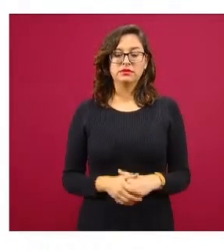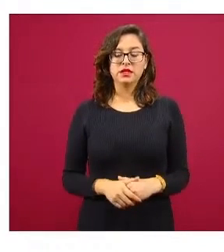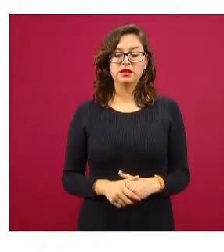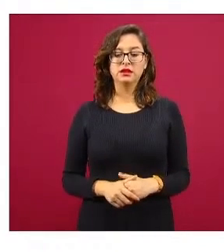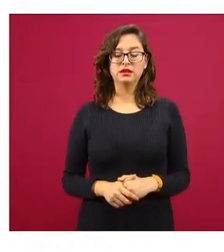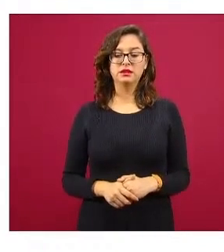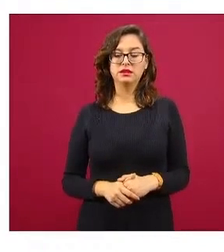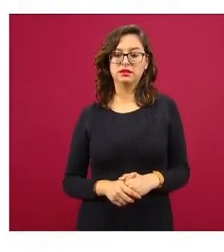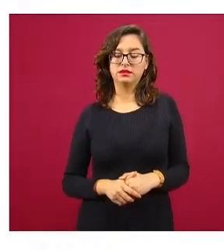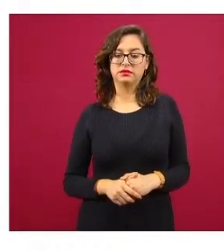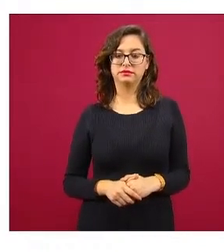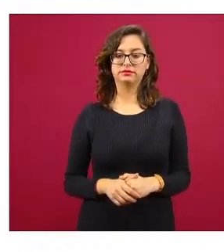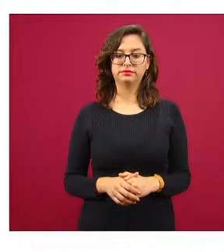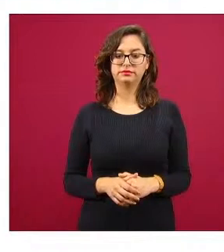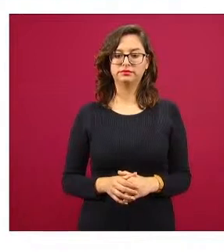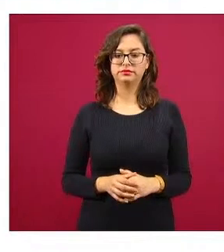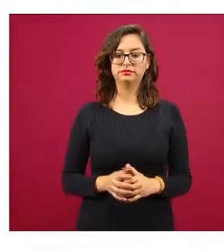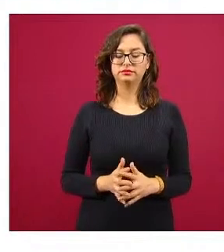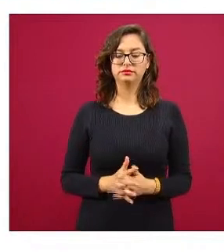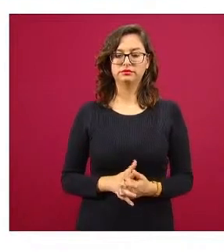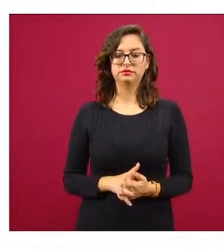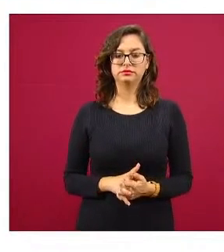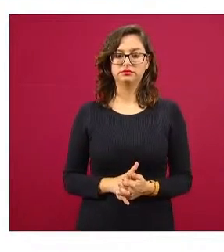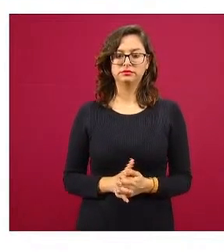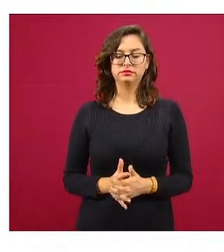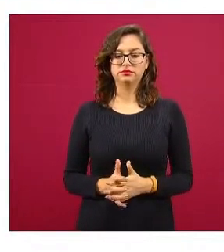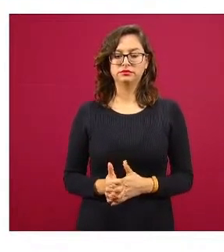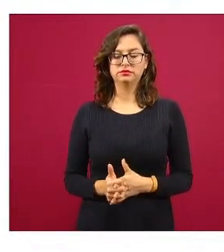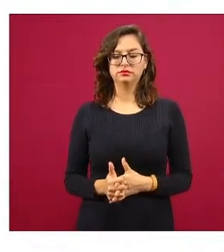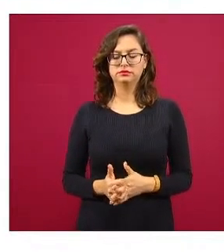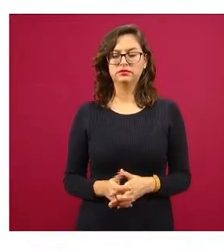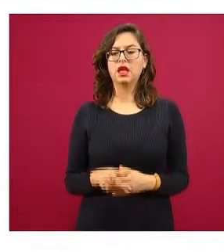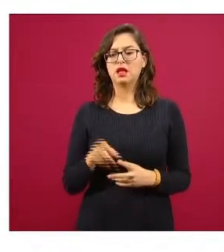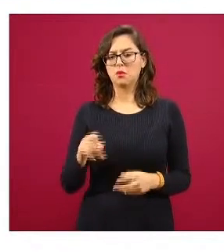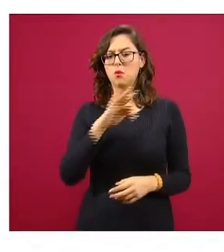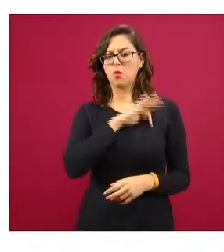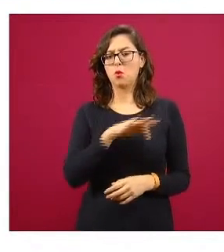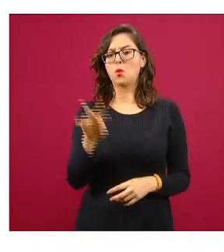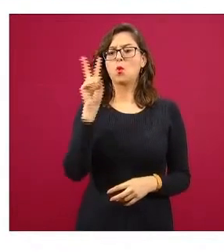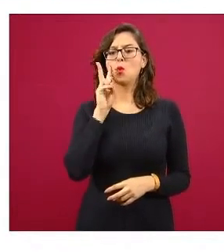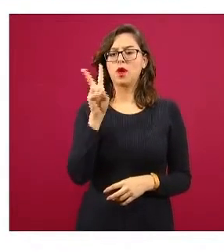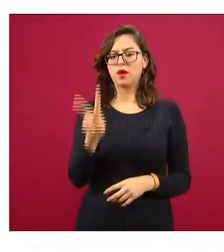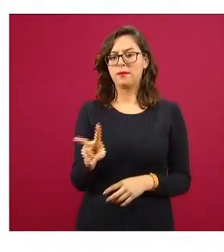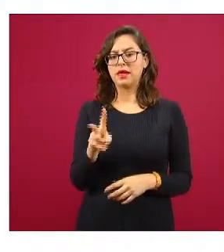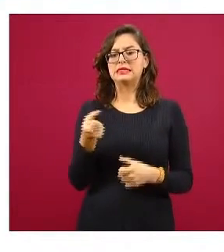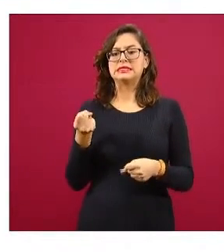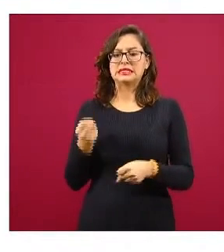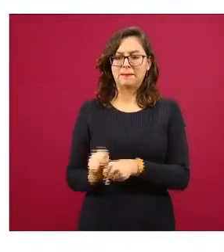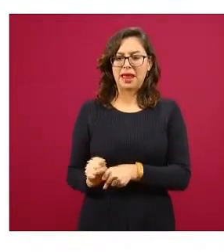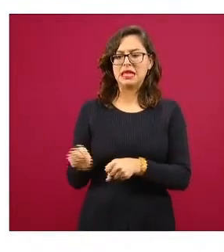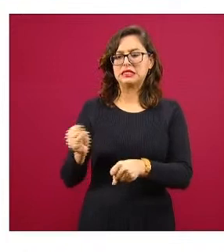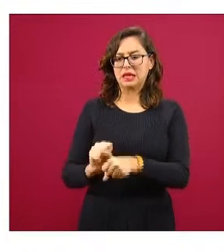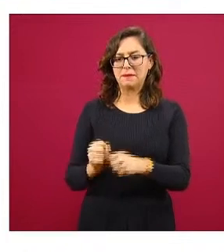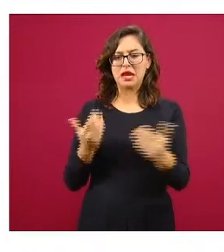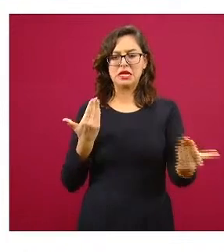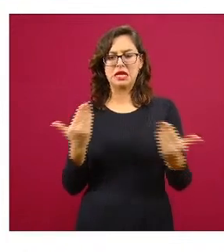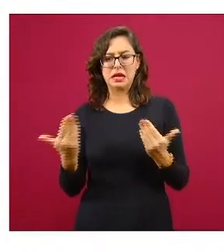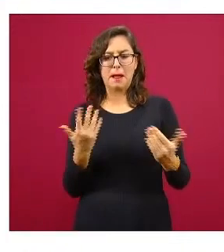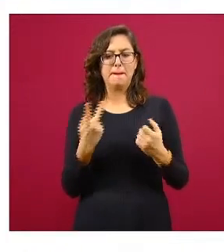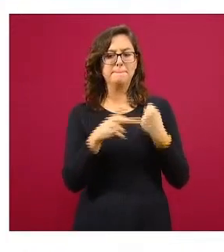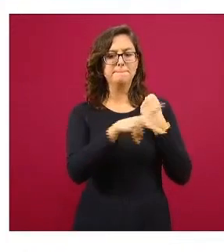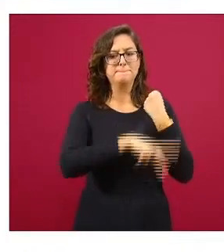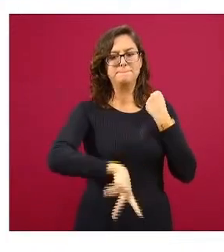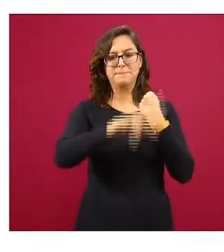acá una expresión diferente del fenómeno por semana comparación de varios